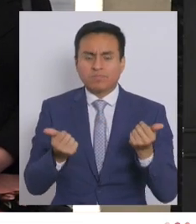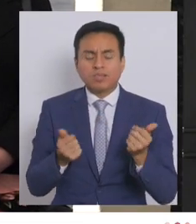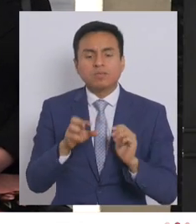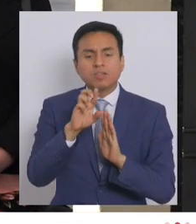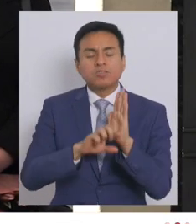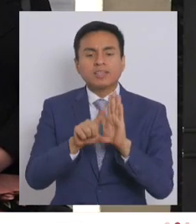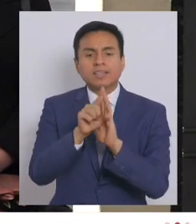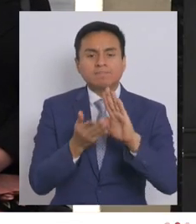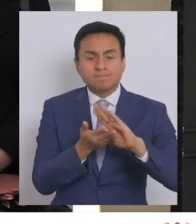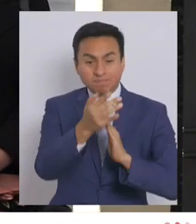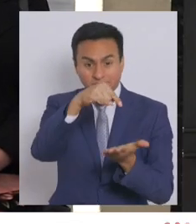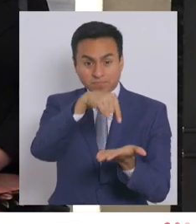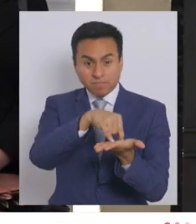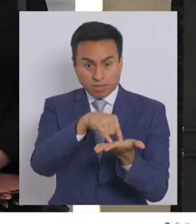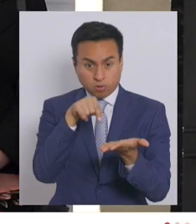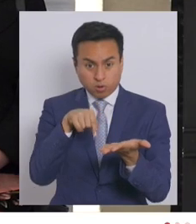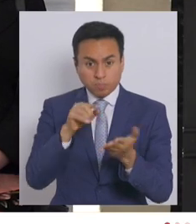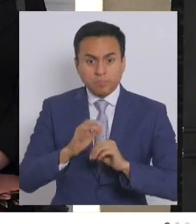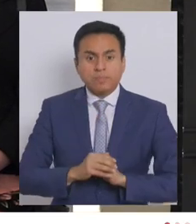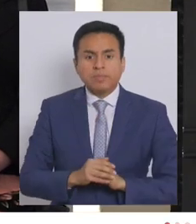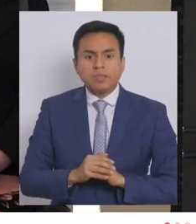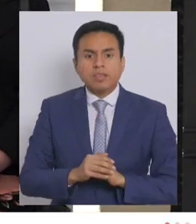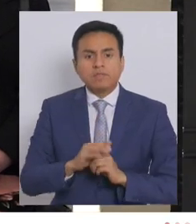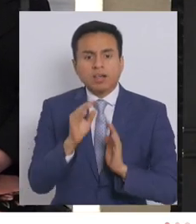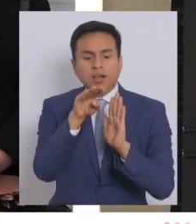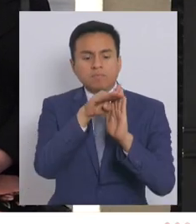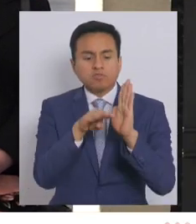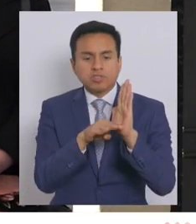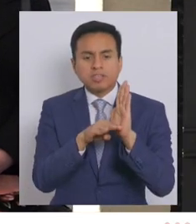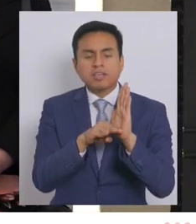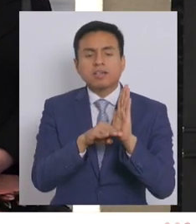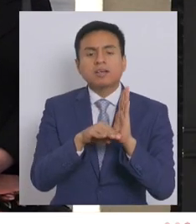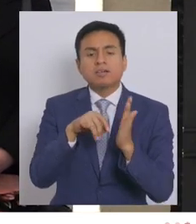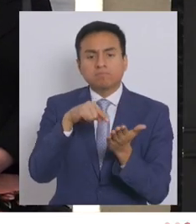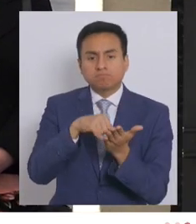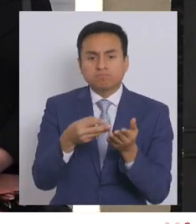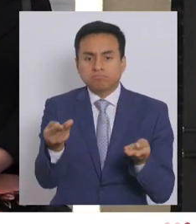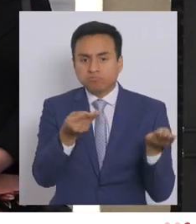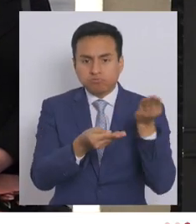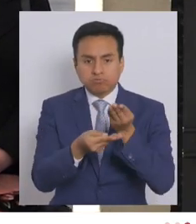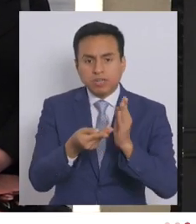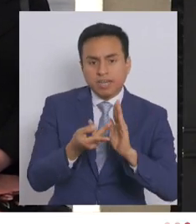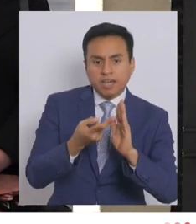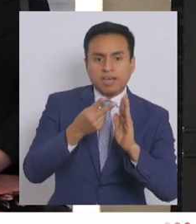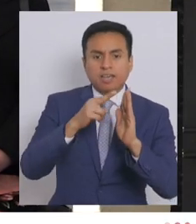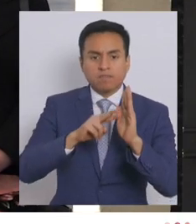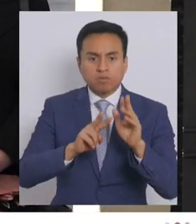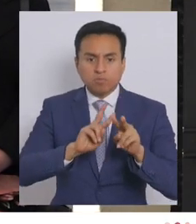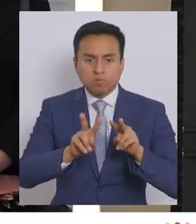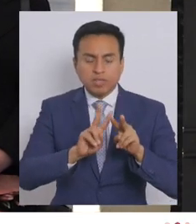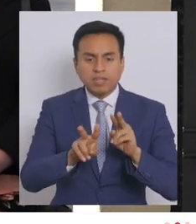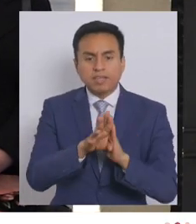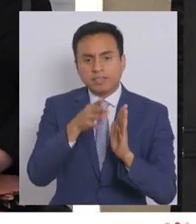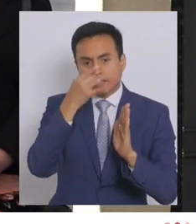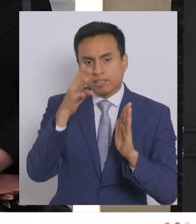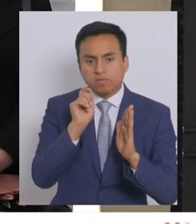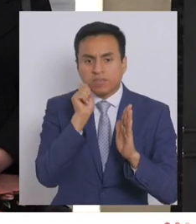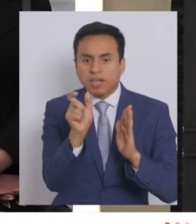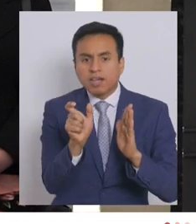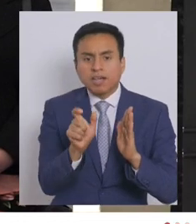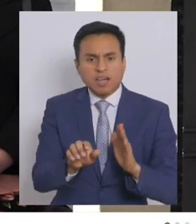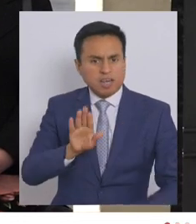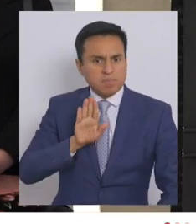que hoy presentamos y que complementa mociones parlamentarias, reformula el delito y el concepto de